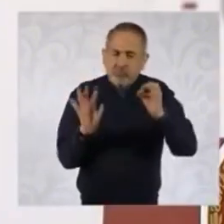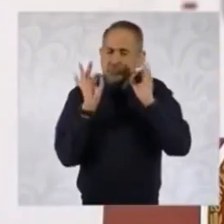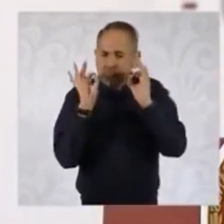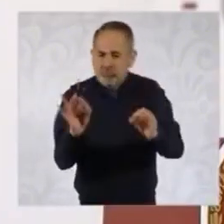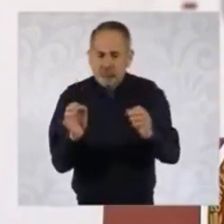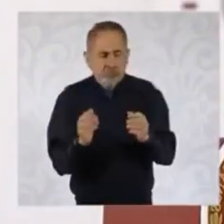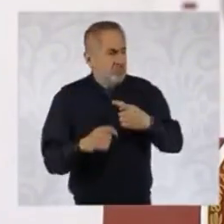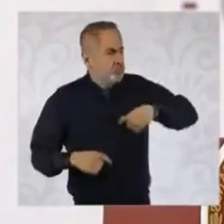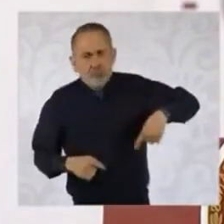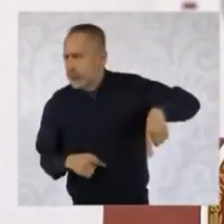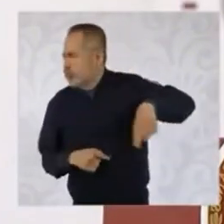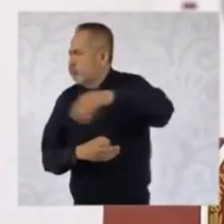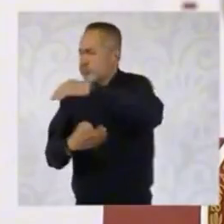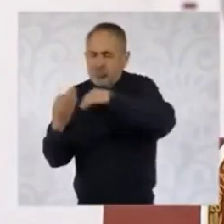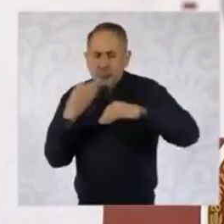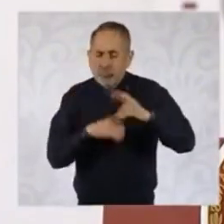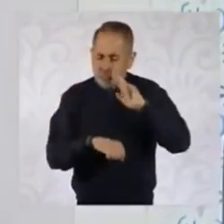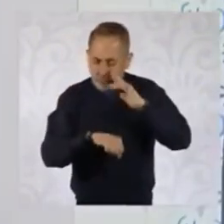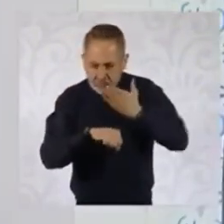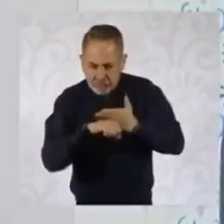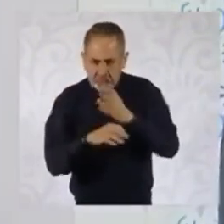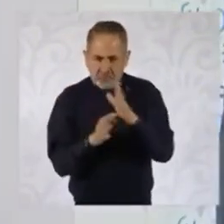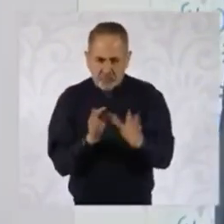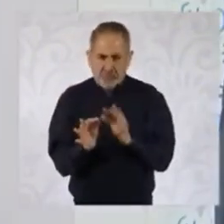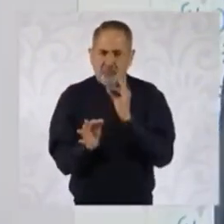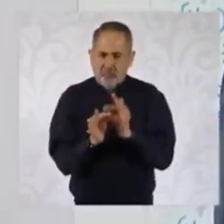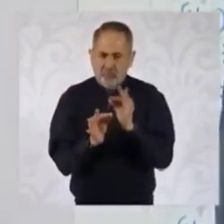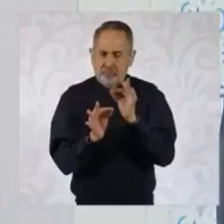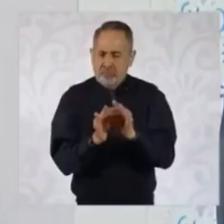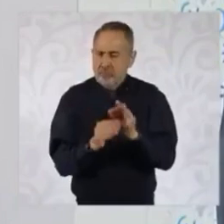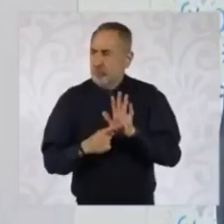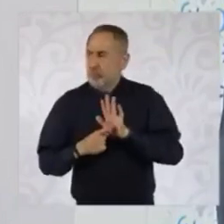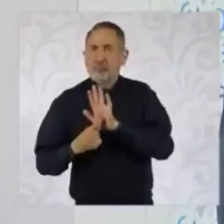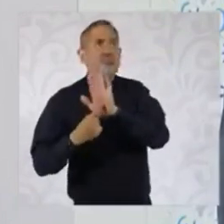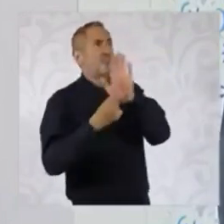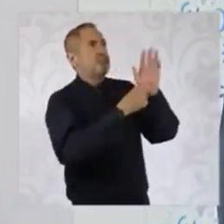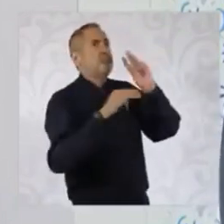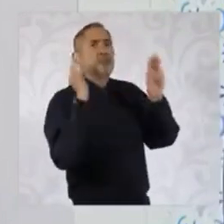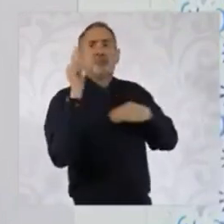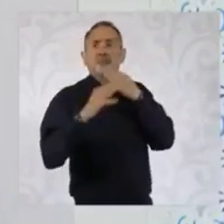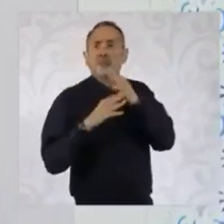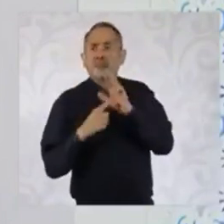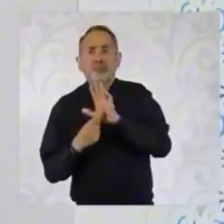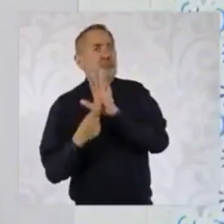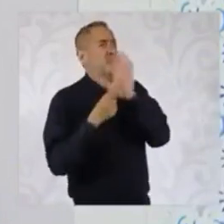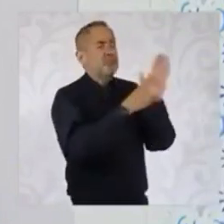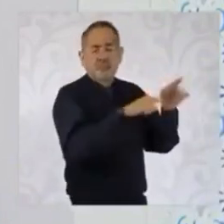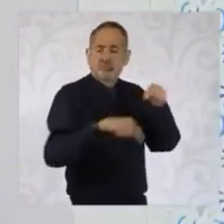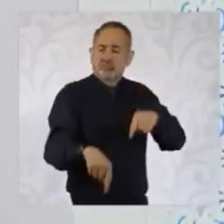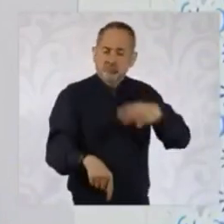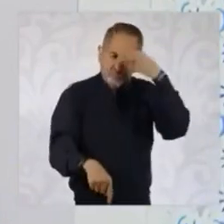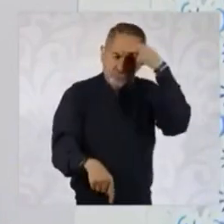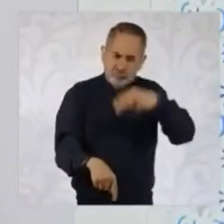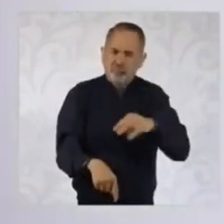a ser muy responsables todos. Y vamos a ser un ejemplo al mundo de cómo en México